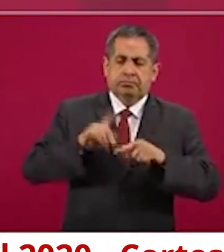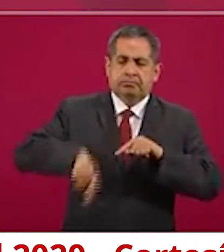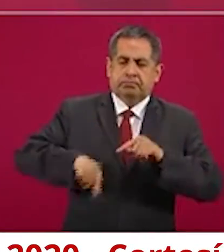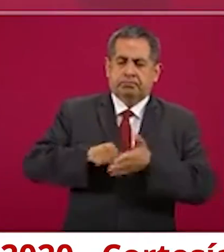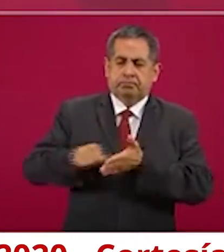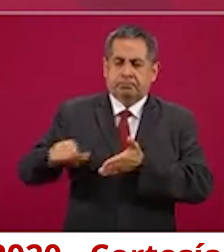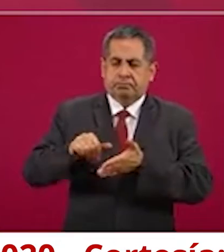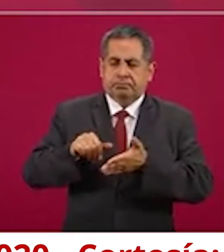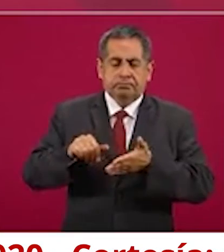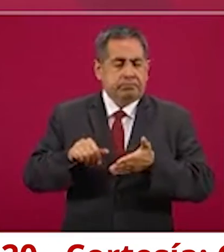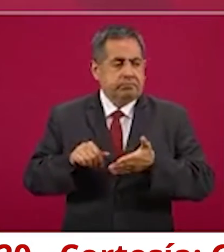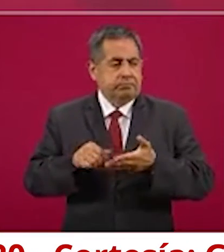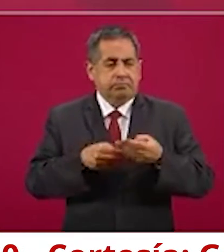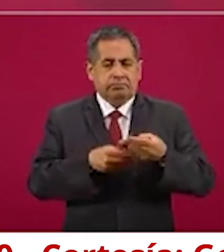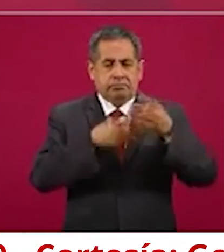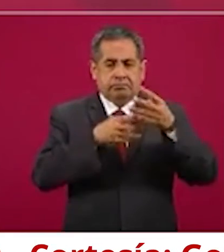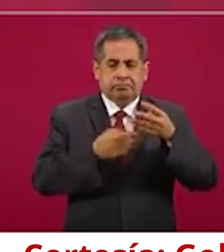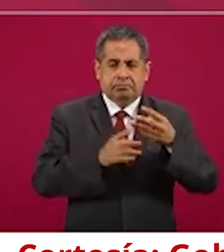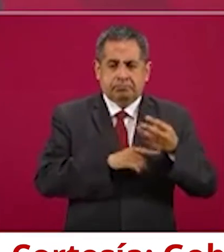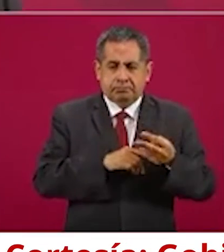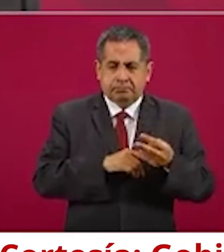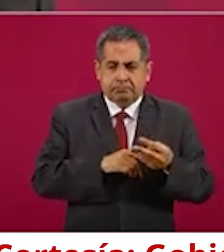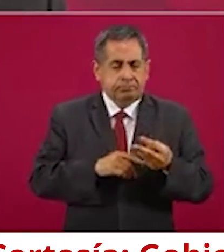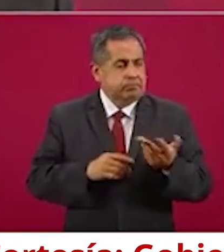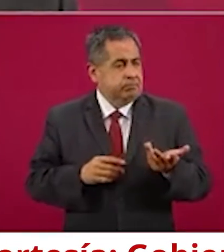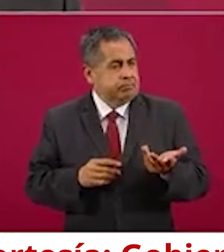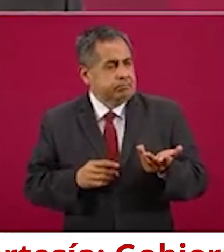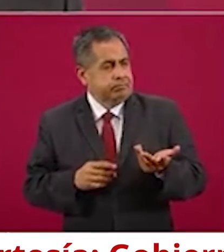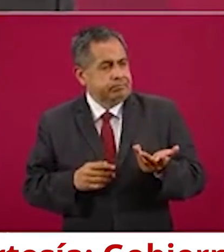Entonces, es hasta ahora.